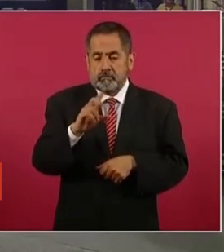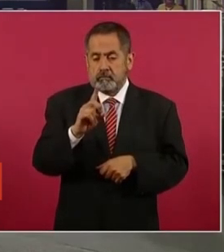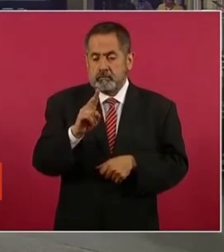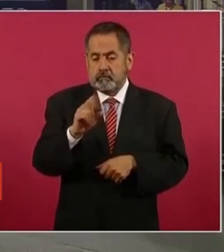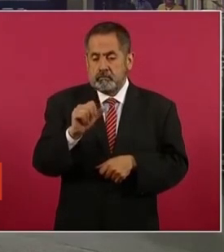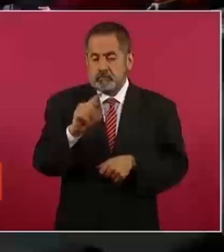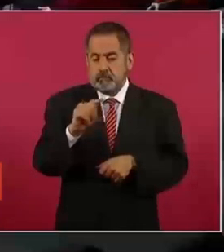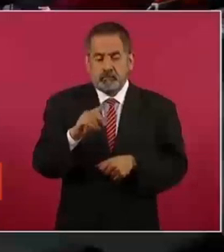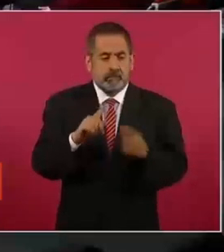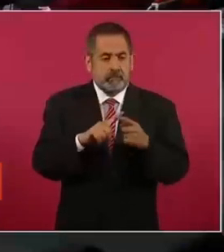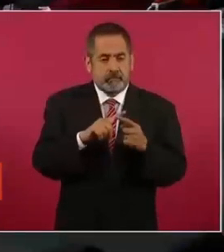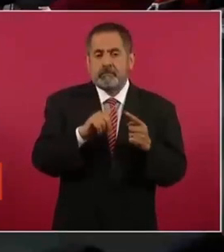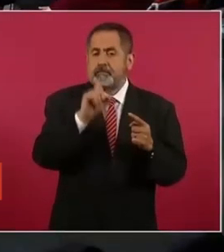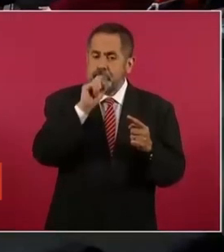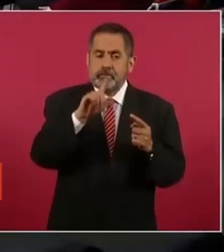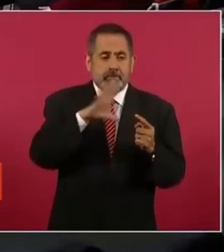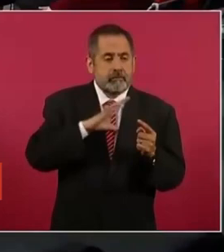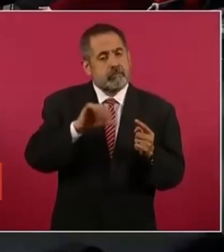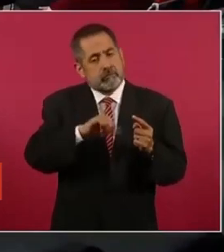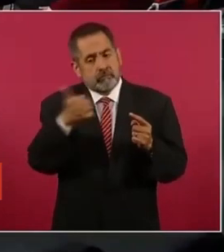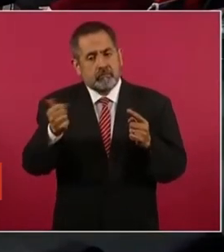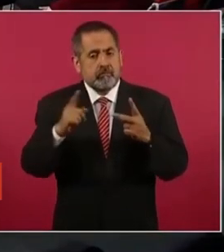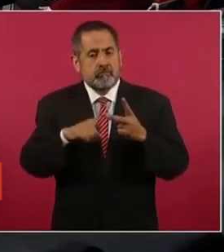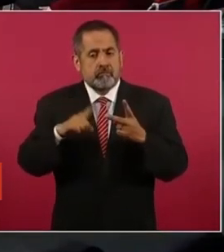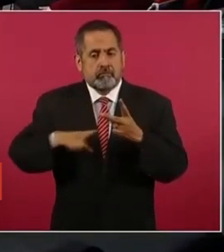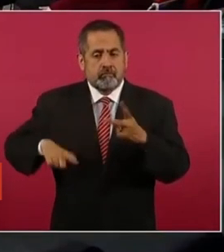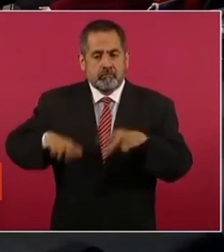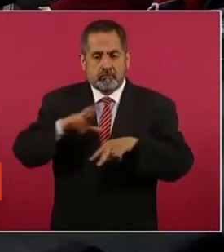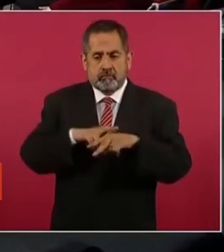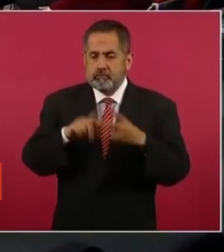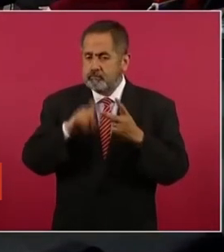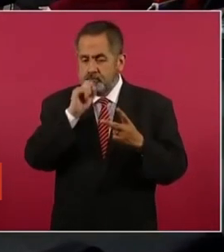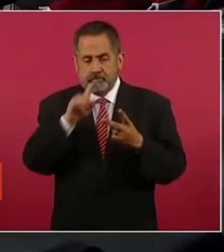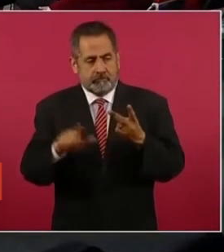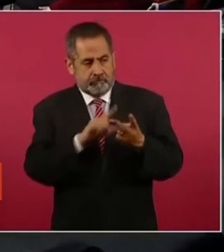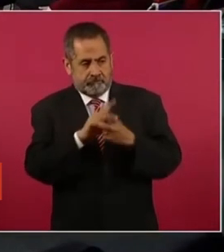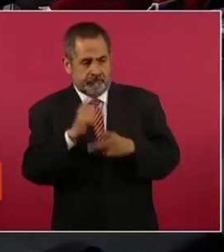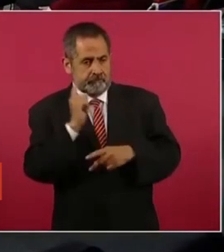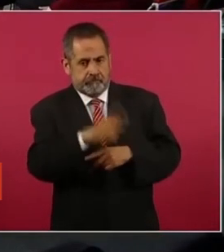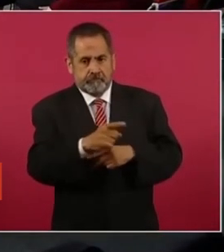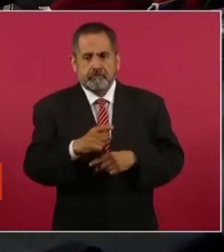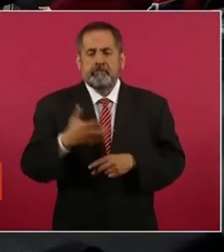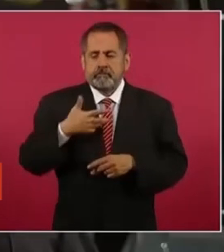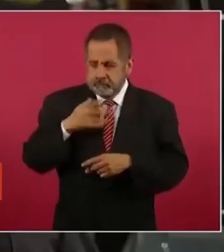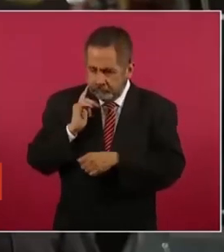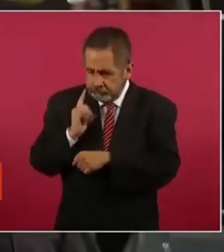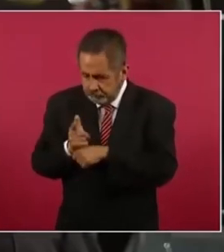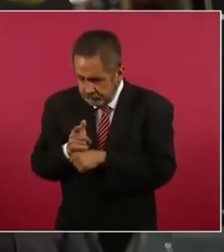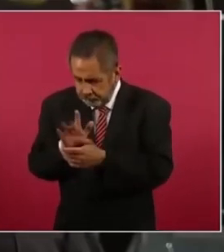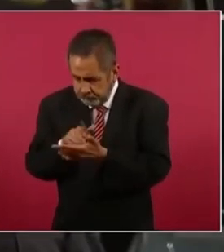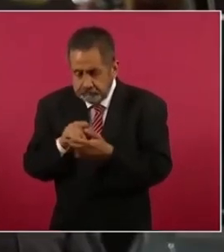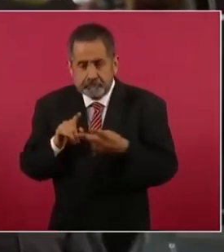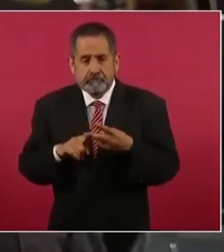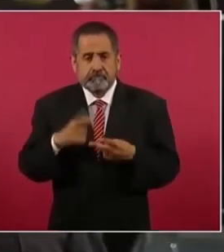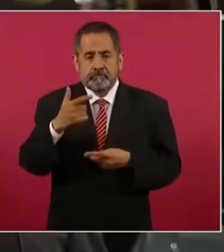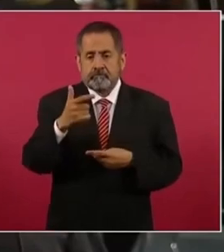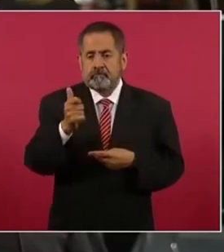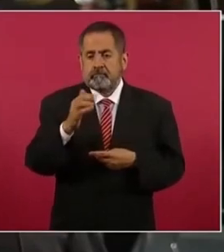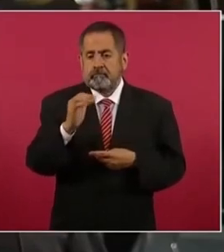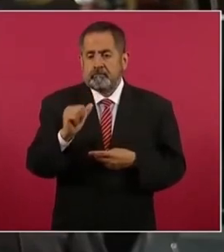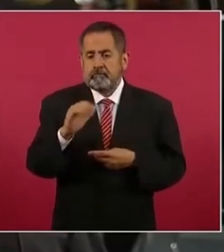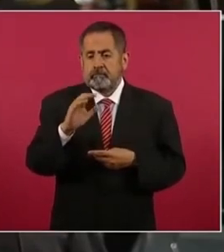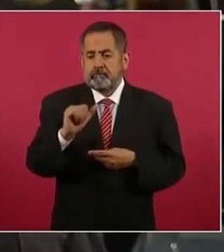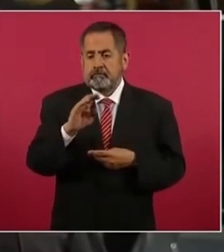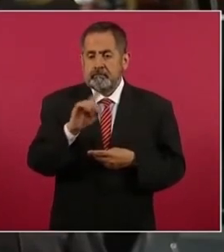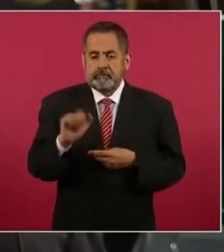que también ha sido señalado de peculado. Nosotros tuvimos acceso a los expedientes de García Cabeza de Vaca,